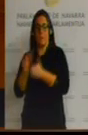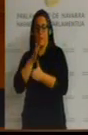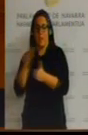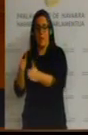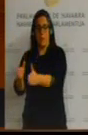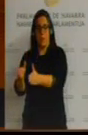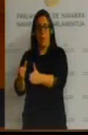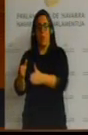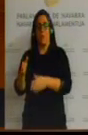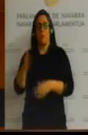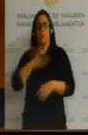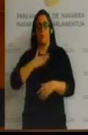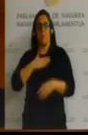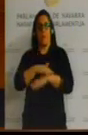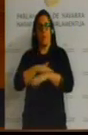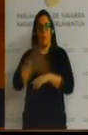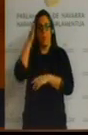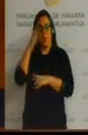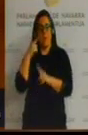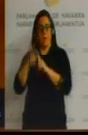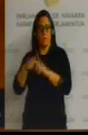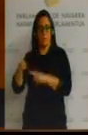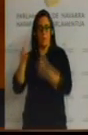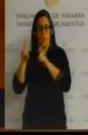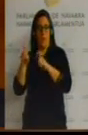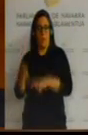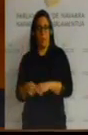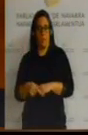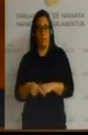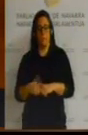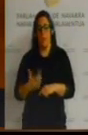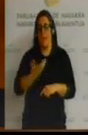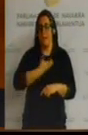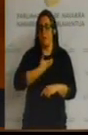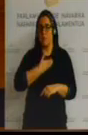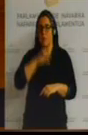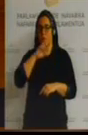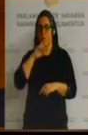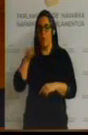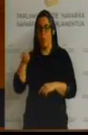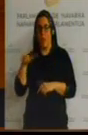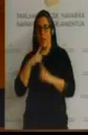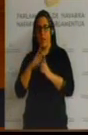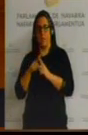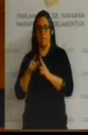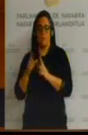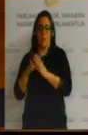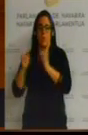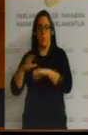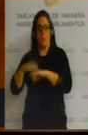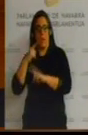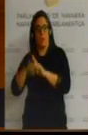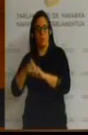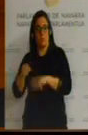de uso educativo. Con el que este ayuntamiento, el intento de Tudela, tiene suscrito un convenio de uso. Por lo tanto,